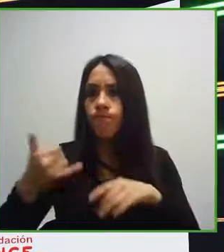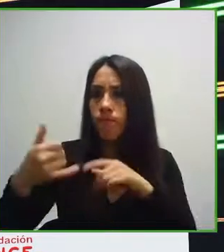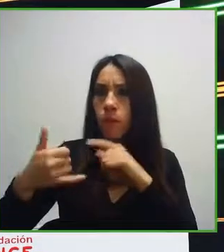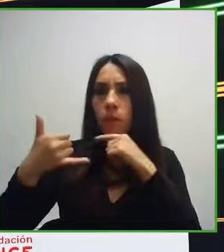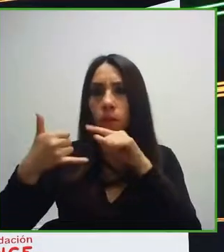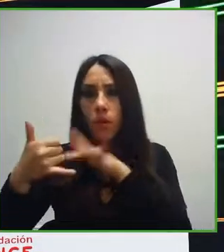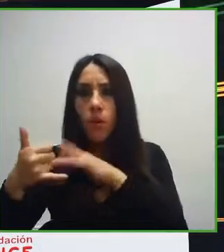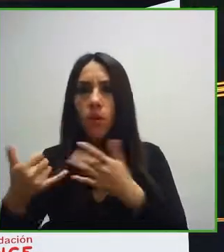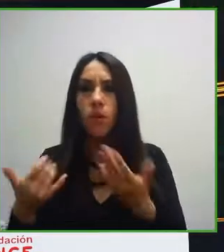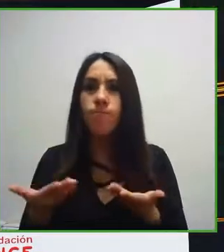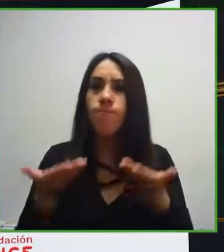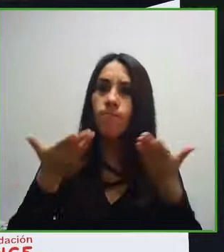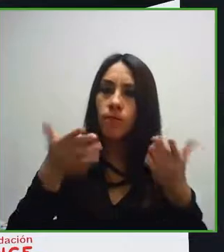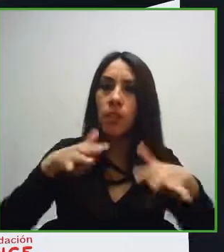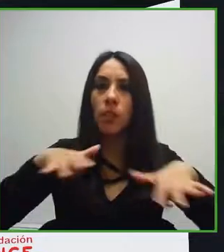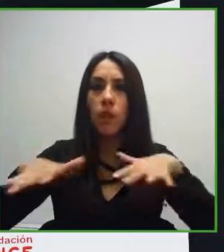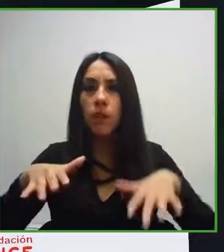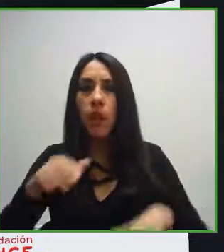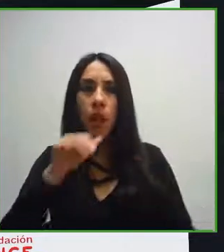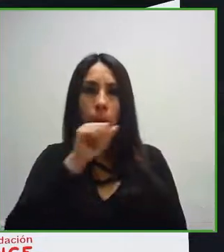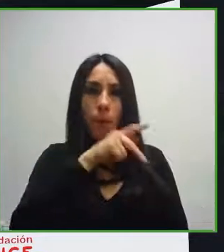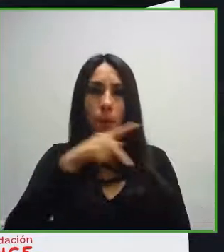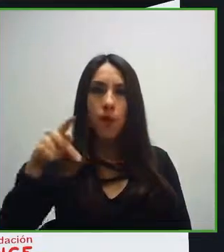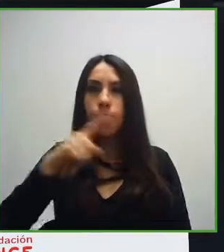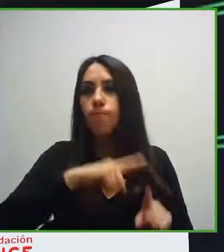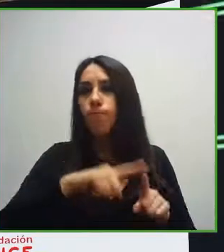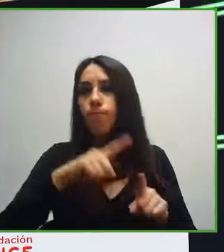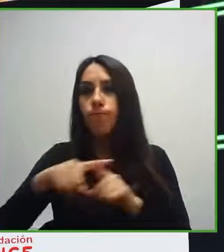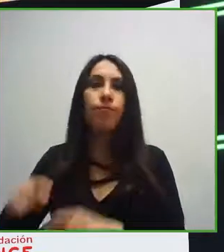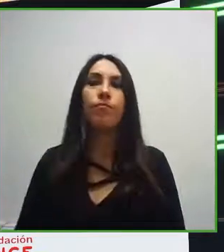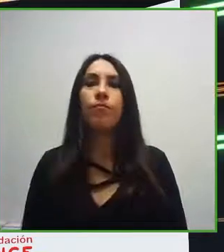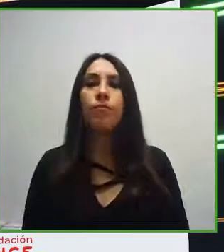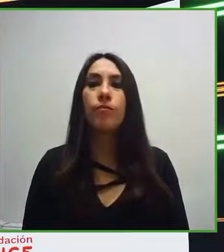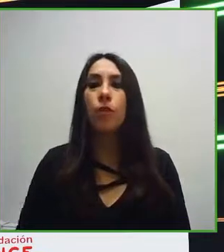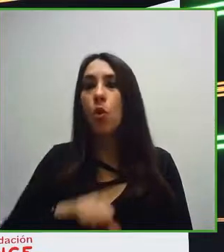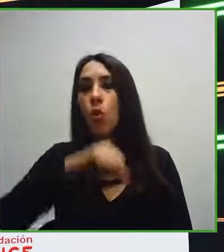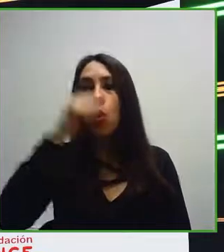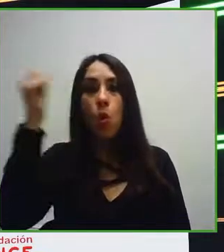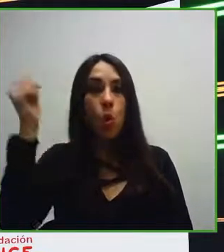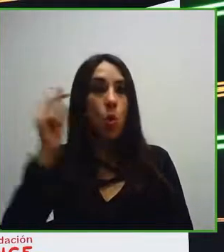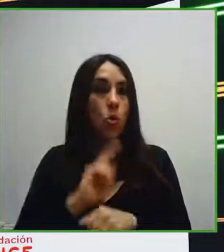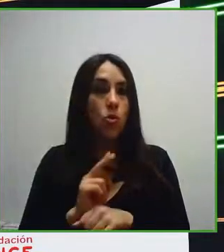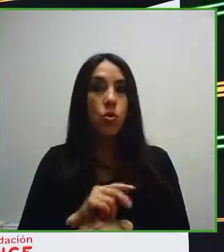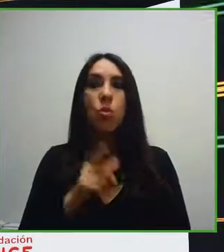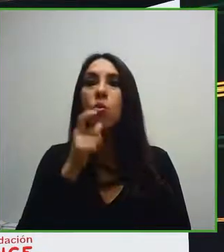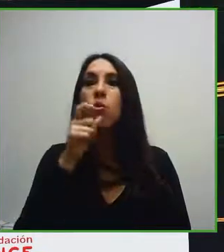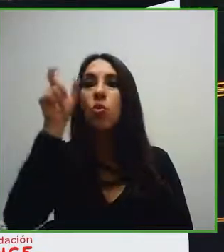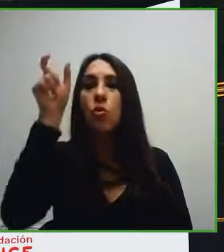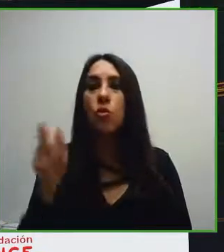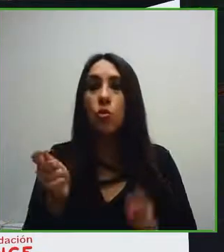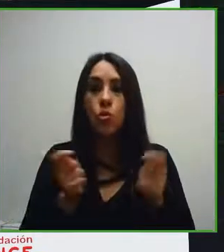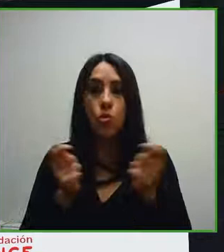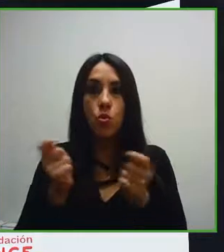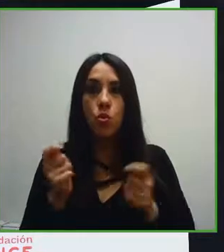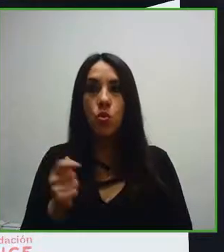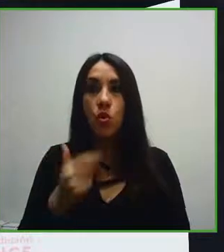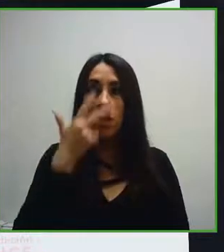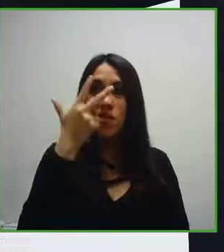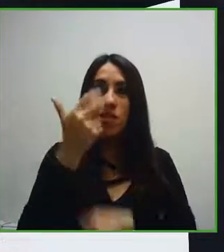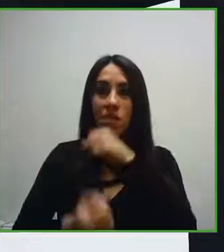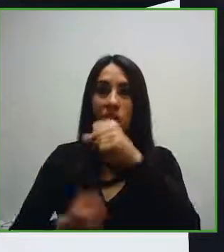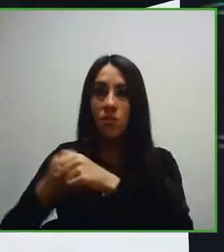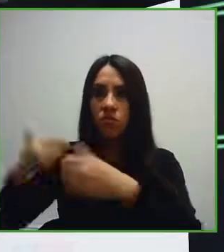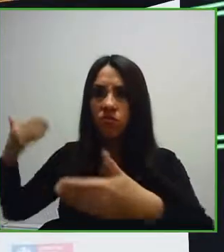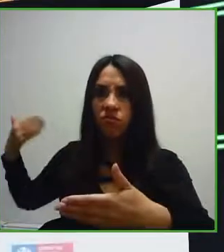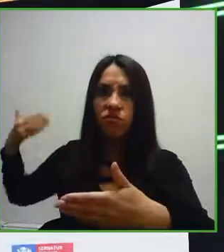de otros usos. El moderador de esta sesión que nos acompaña por tercer año consecutivo dado su indudable conocimiento en este tema, es